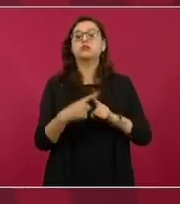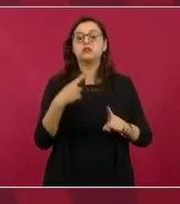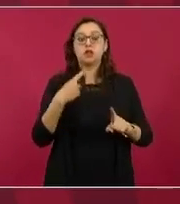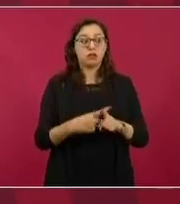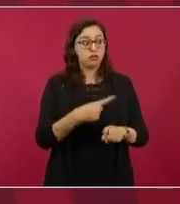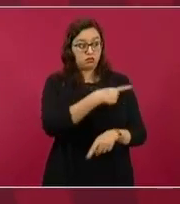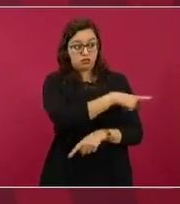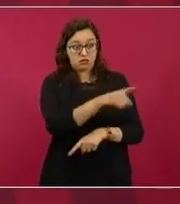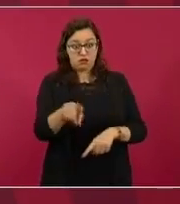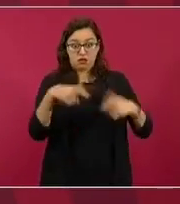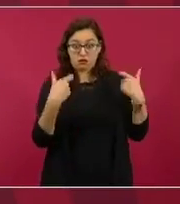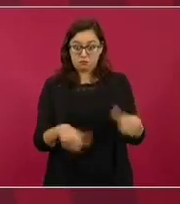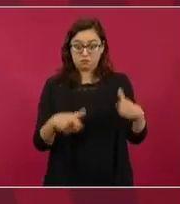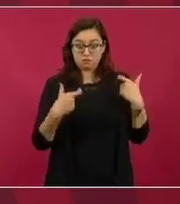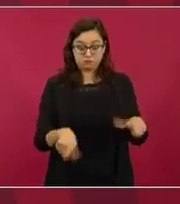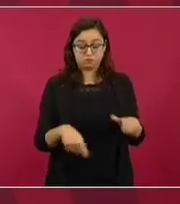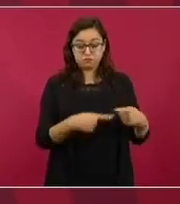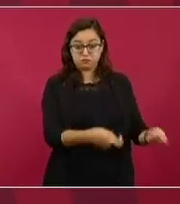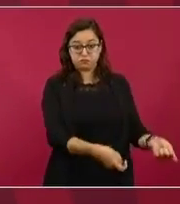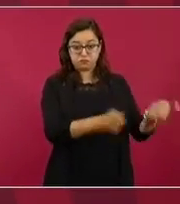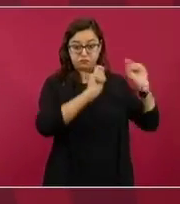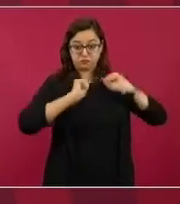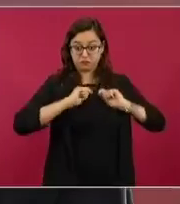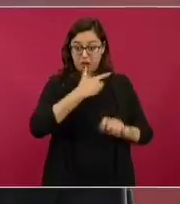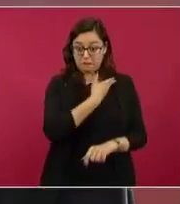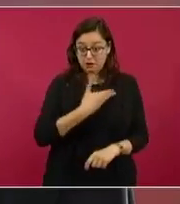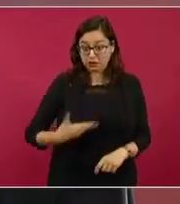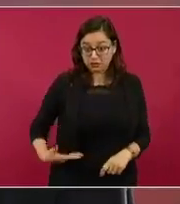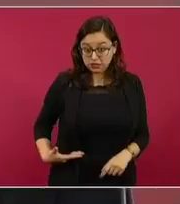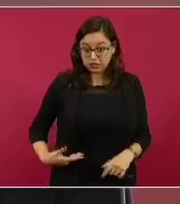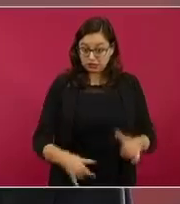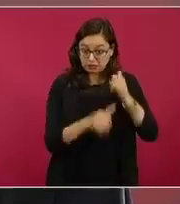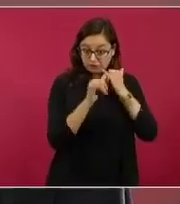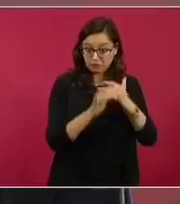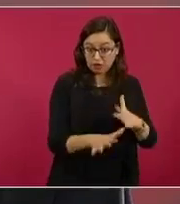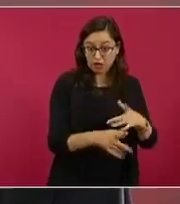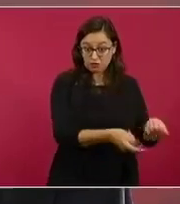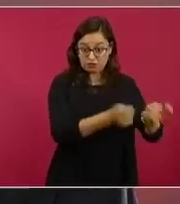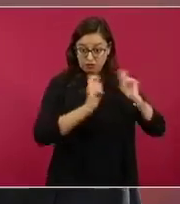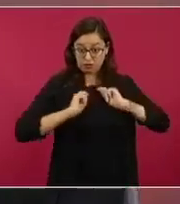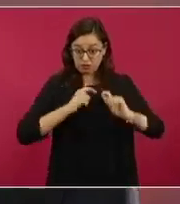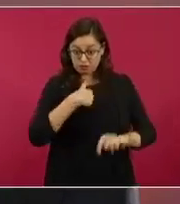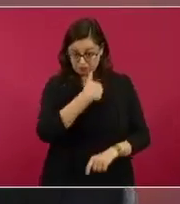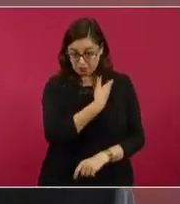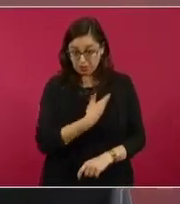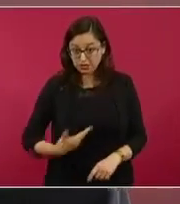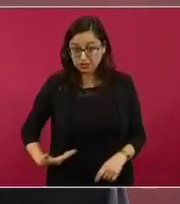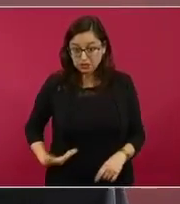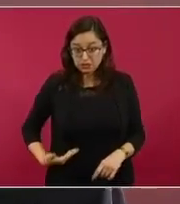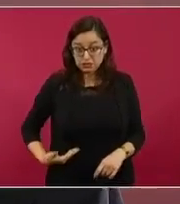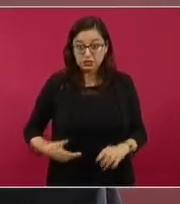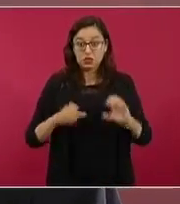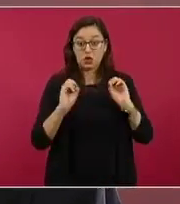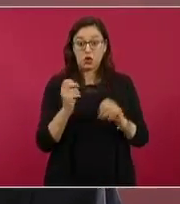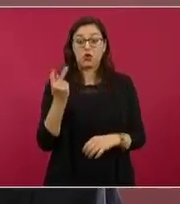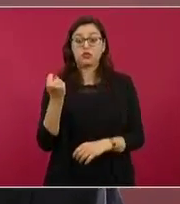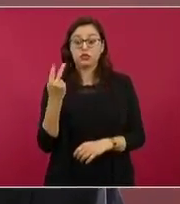como era antes, no me impusieron los medios.